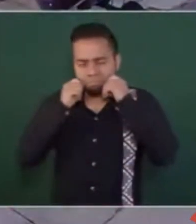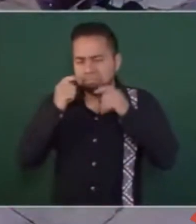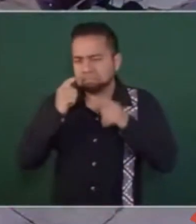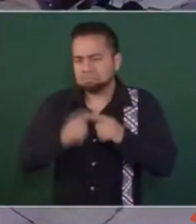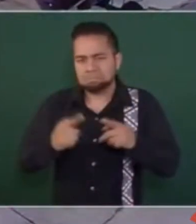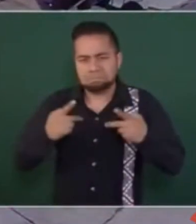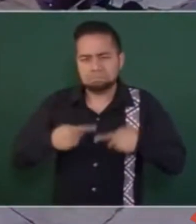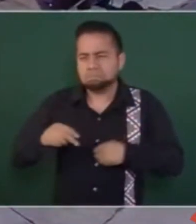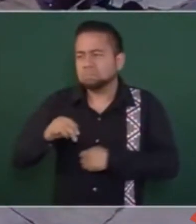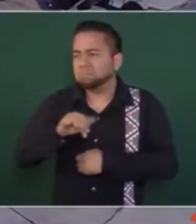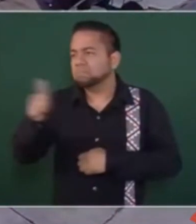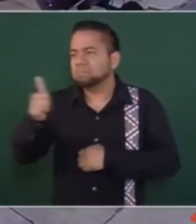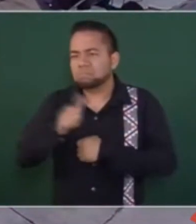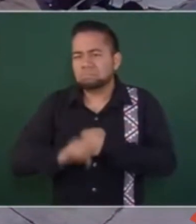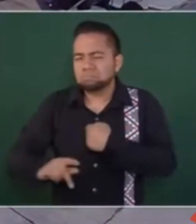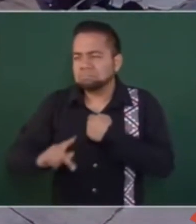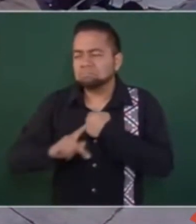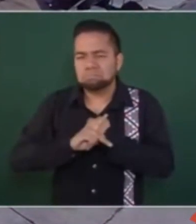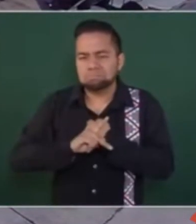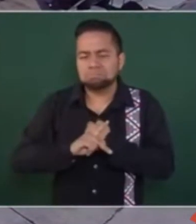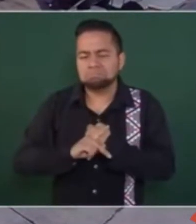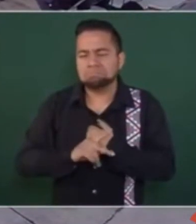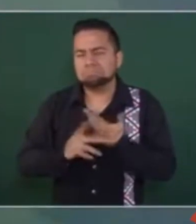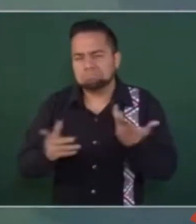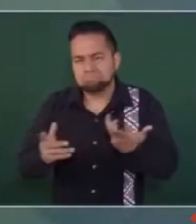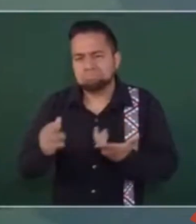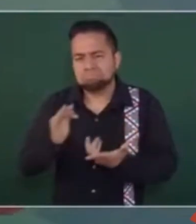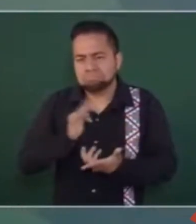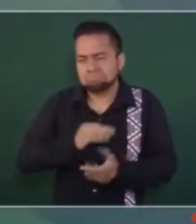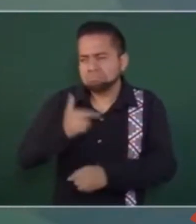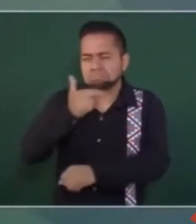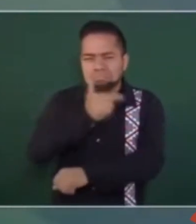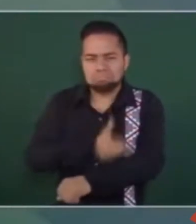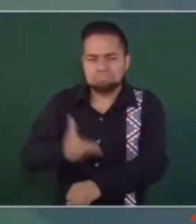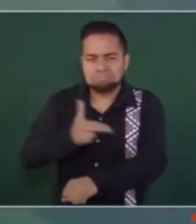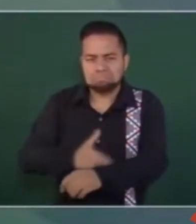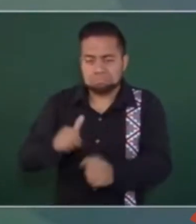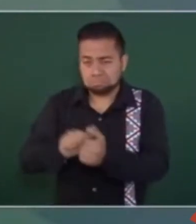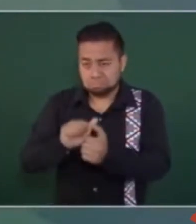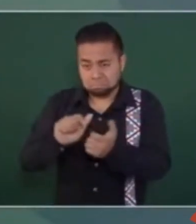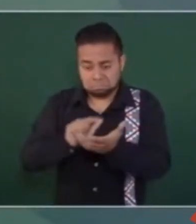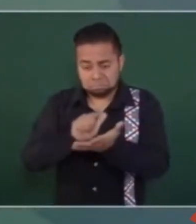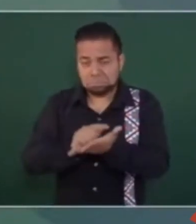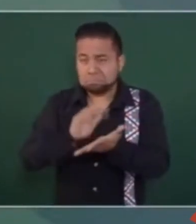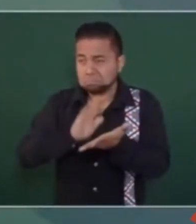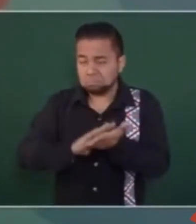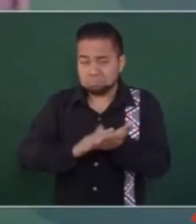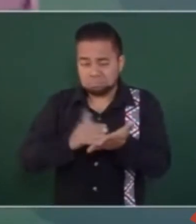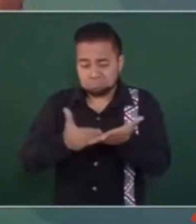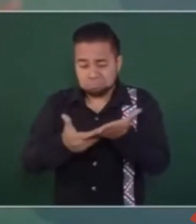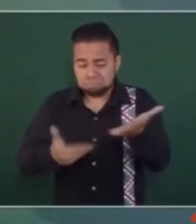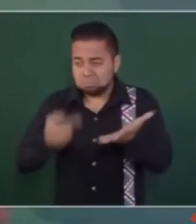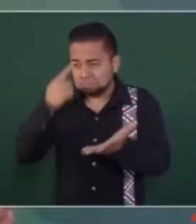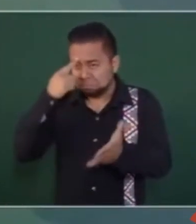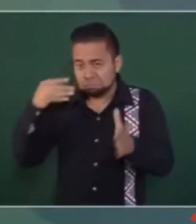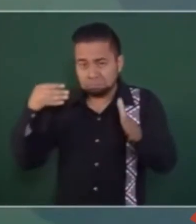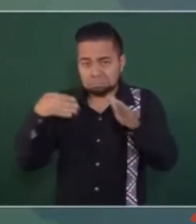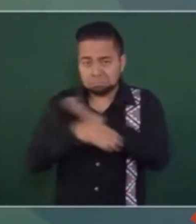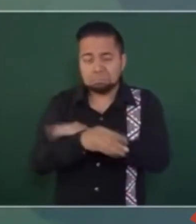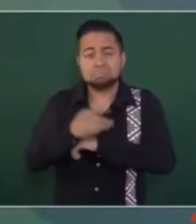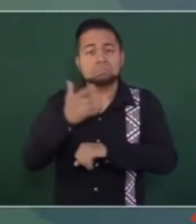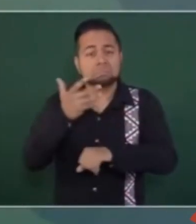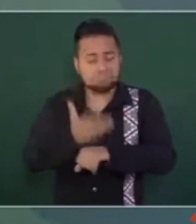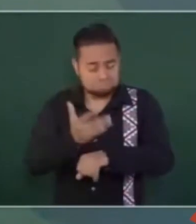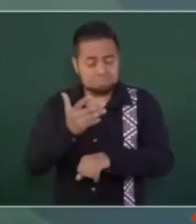pueda hacer un trámite legal para ingresar a Estados Unidos,